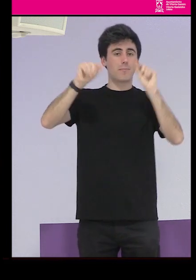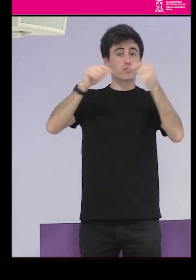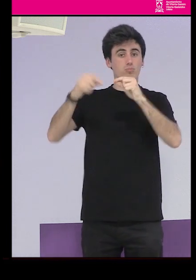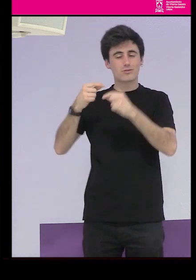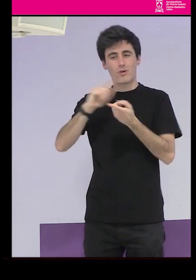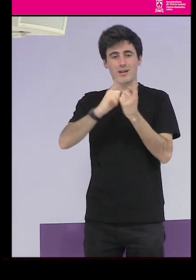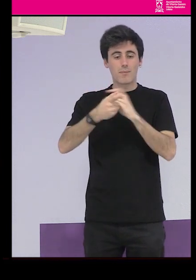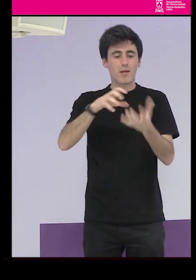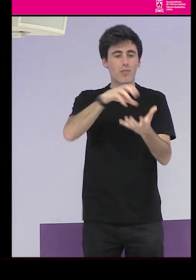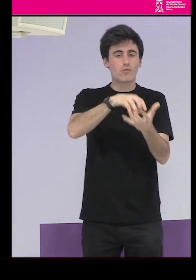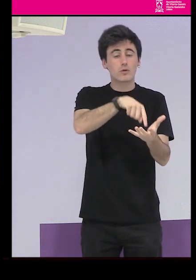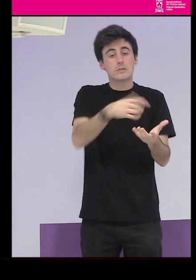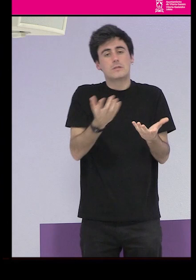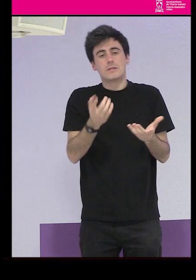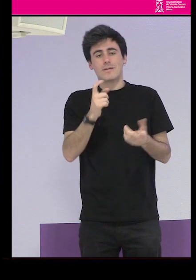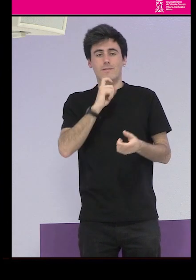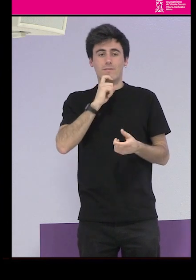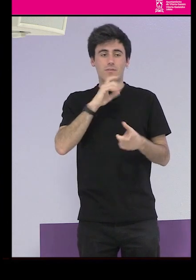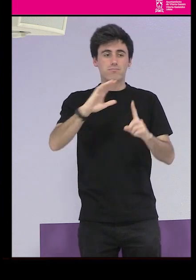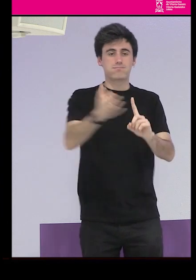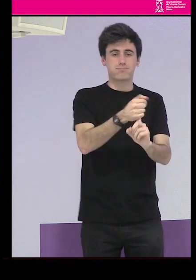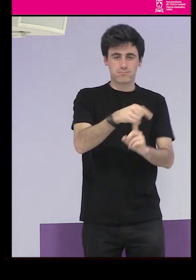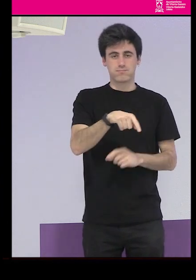el rastreo de estos centros